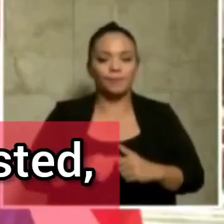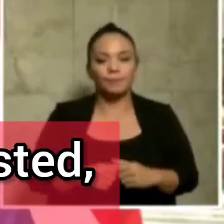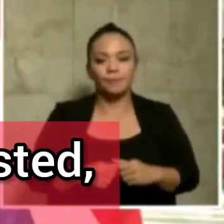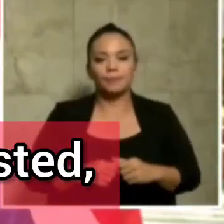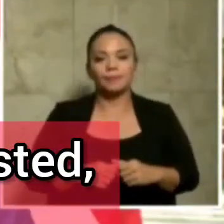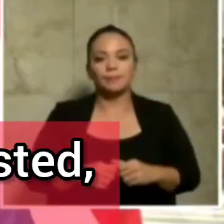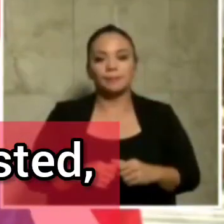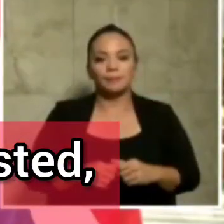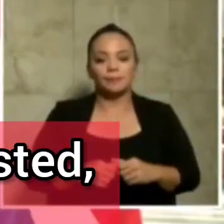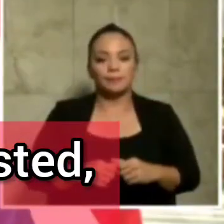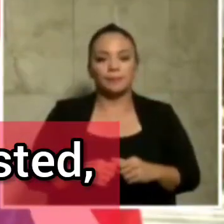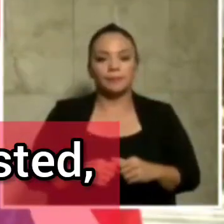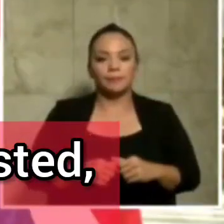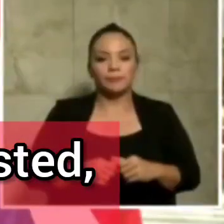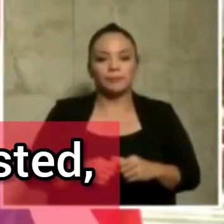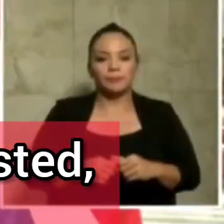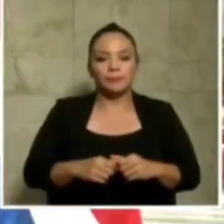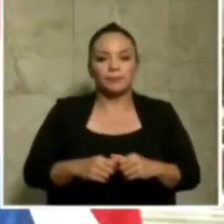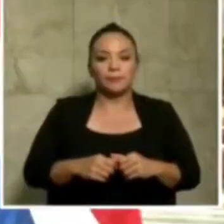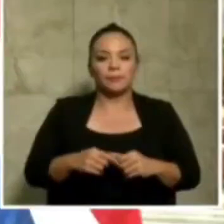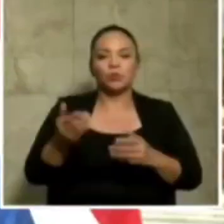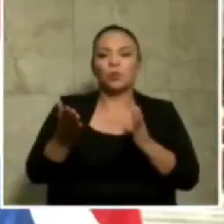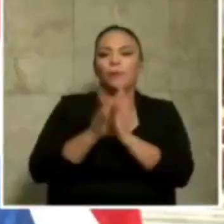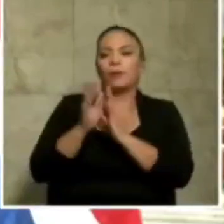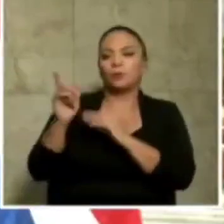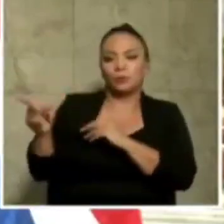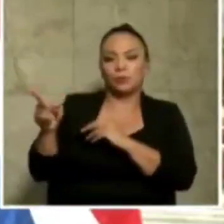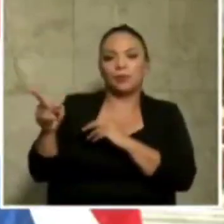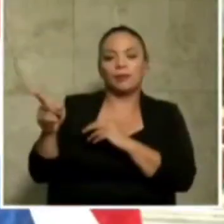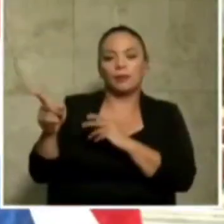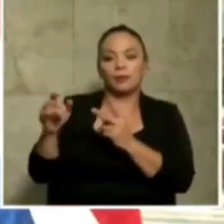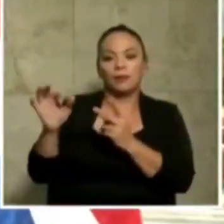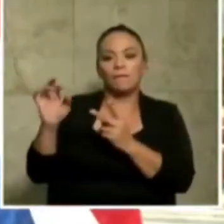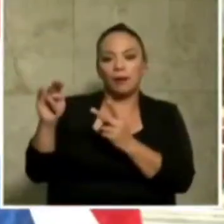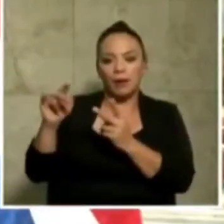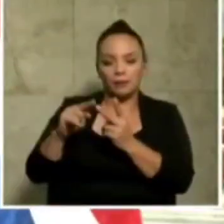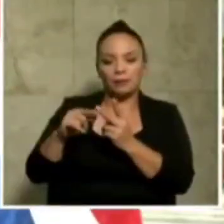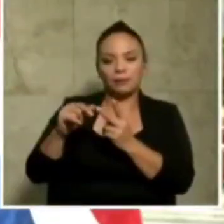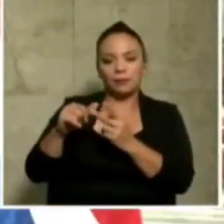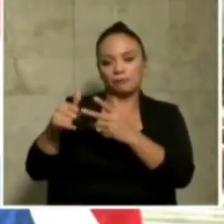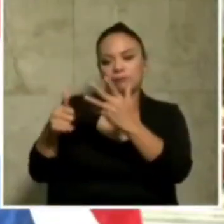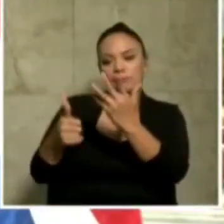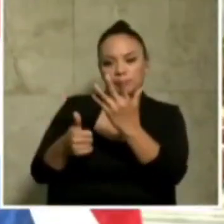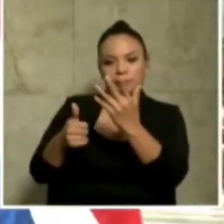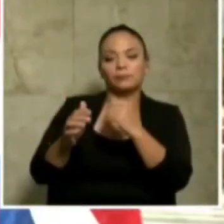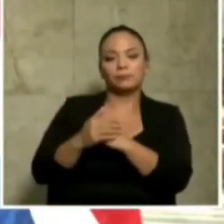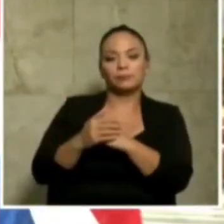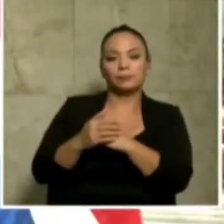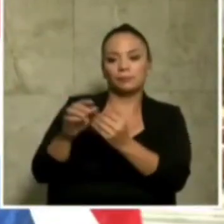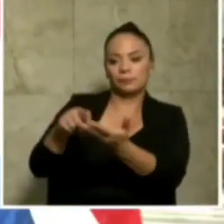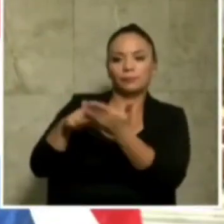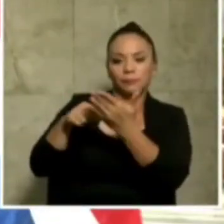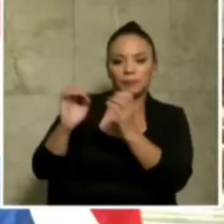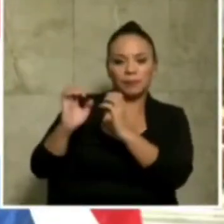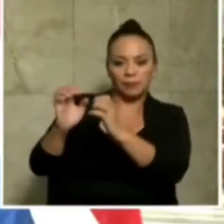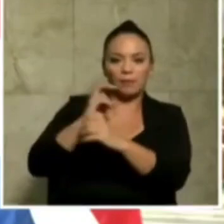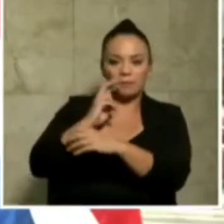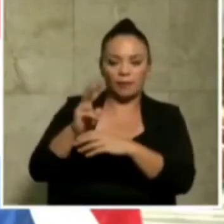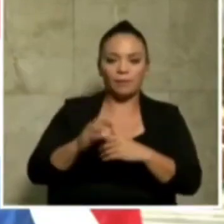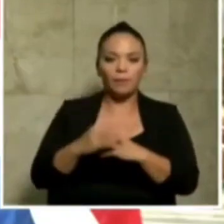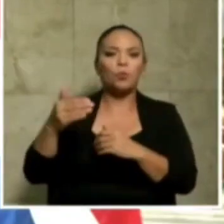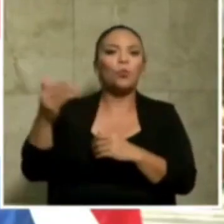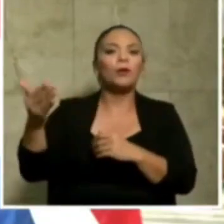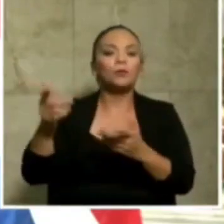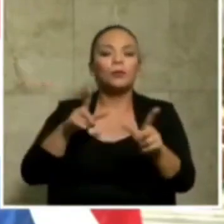les había pedido a don Francia, a usted, a un equipo multidisciplinario, que me presentaran la estrategia, ¿verdad? ¿Cuándo